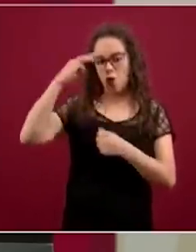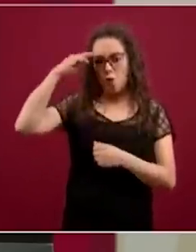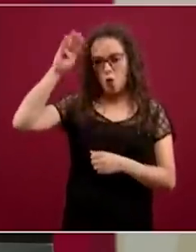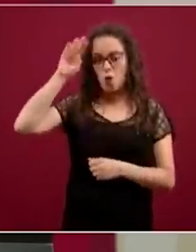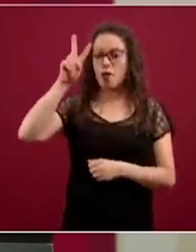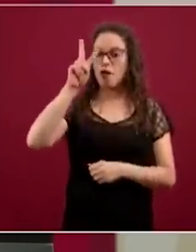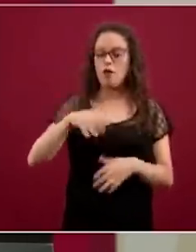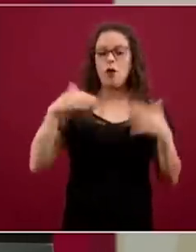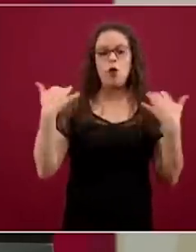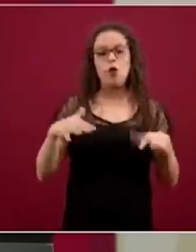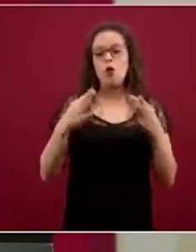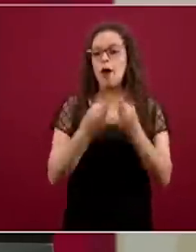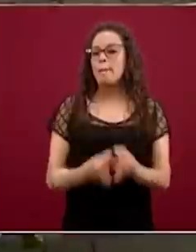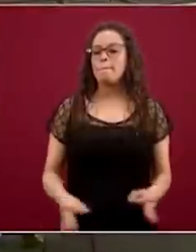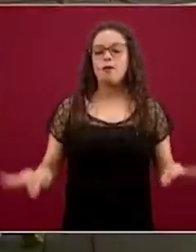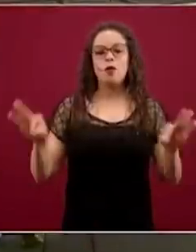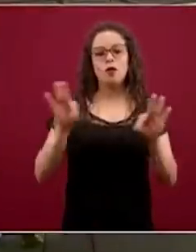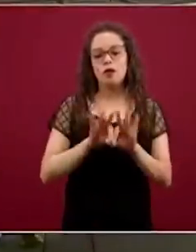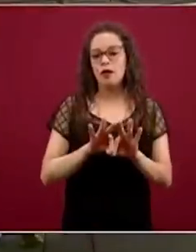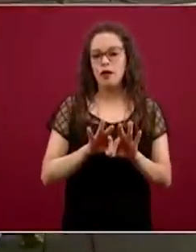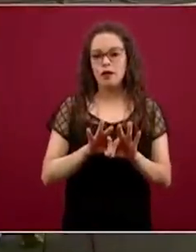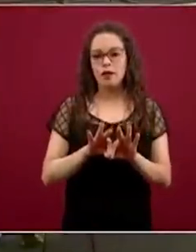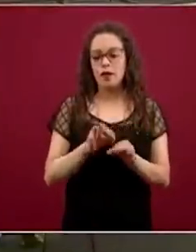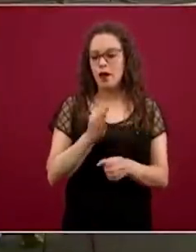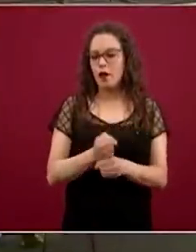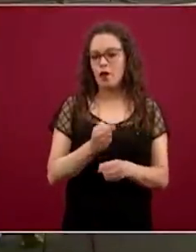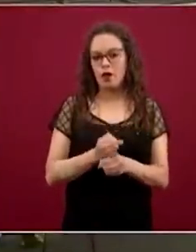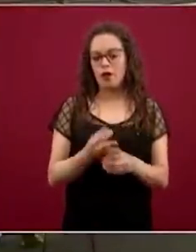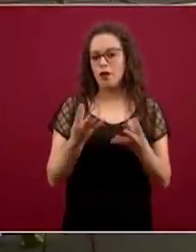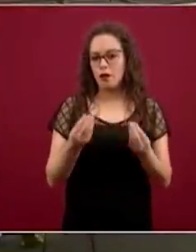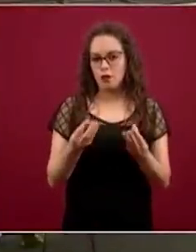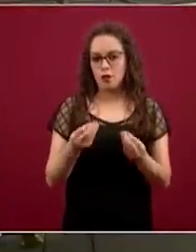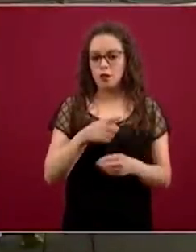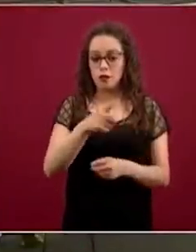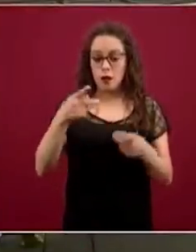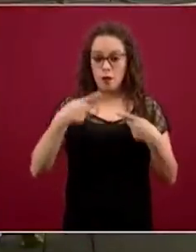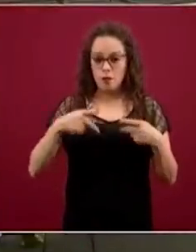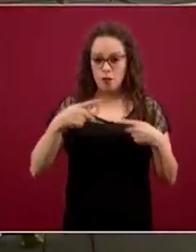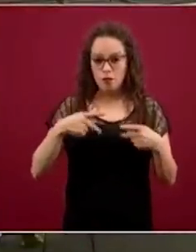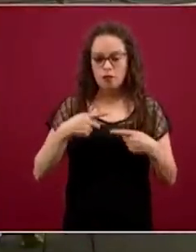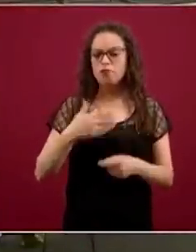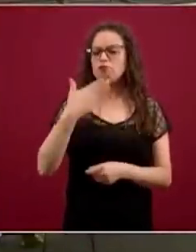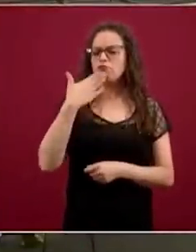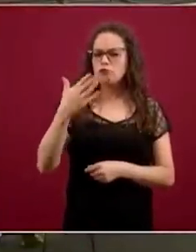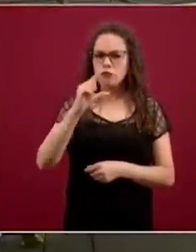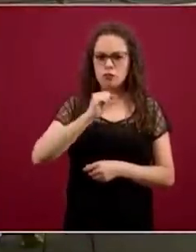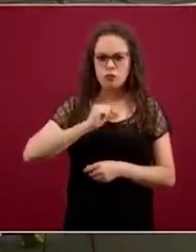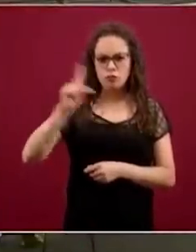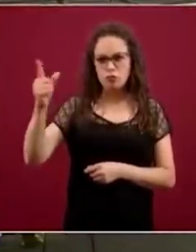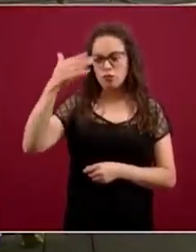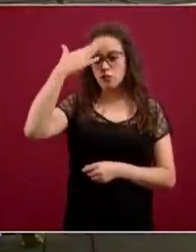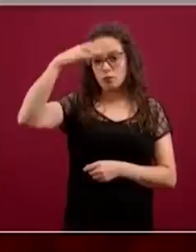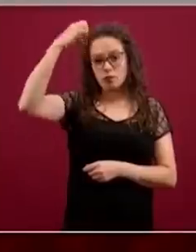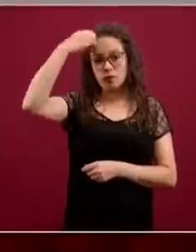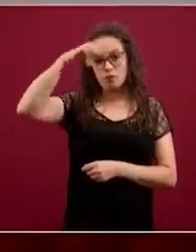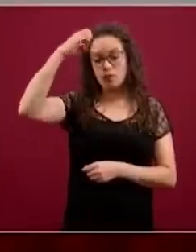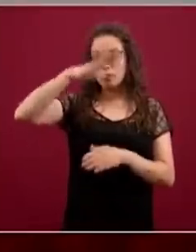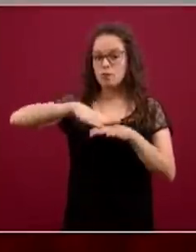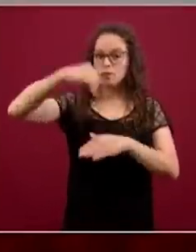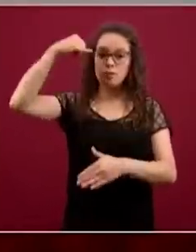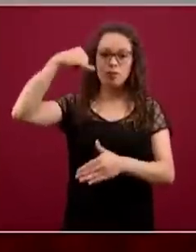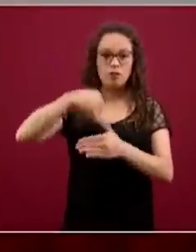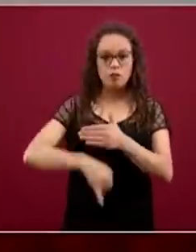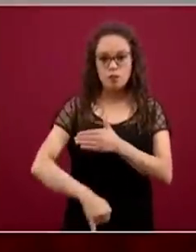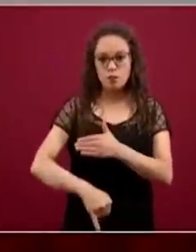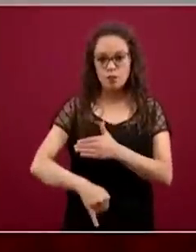vital. Y tienen también personal muy calificado, con preparación muy, muy sofisticada en algunos aspectos, como la